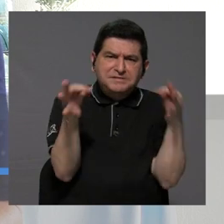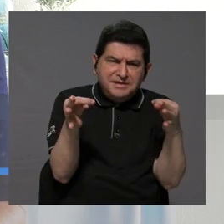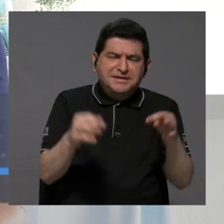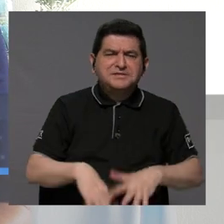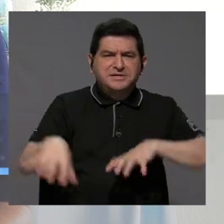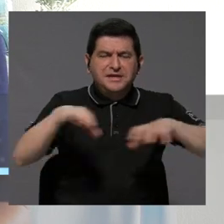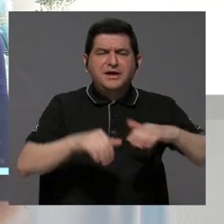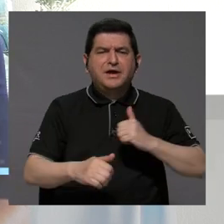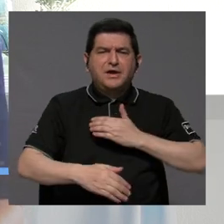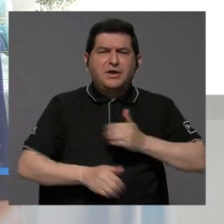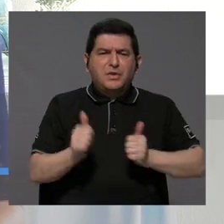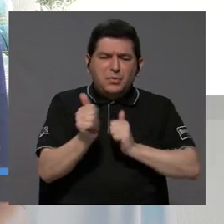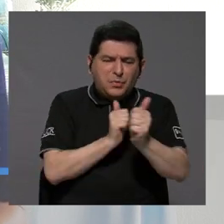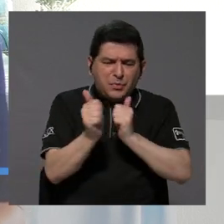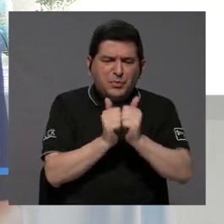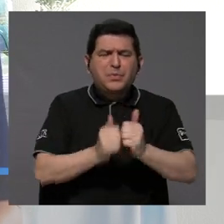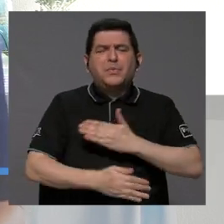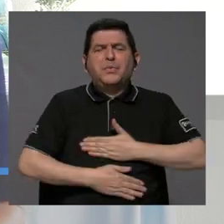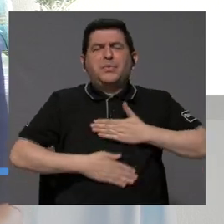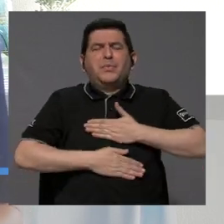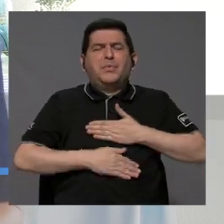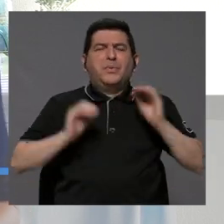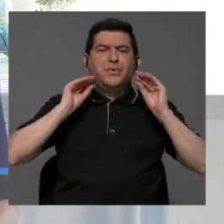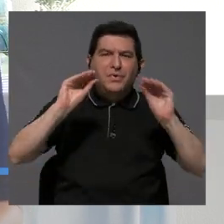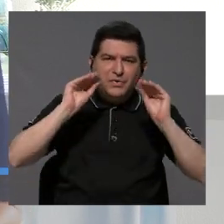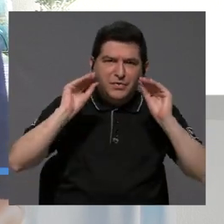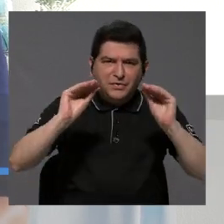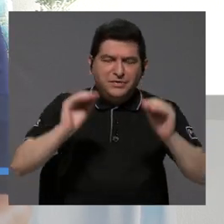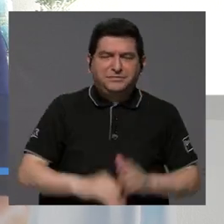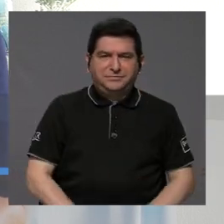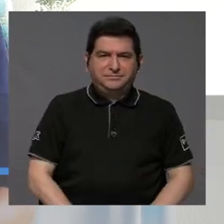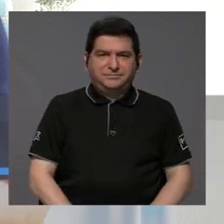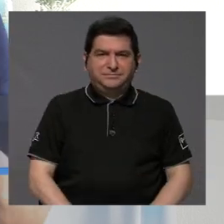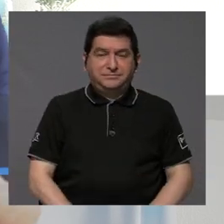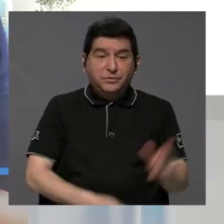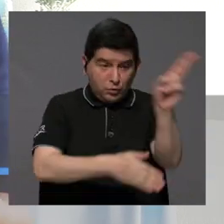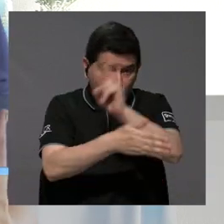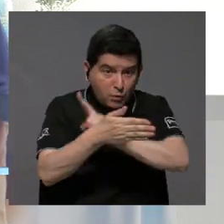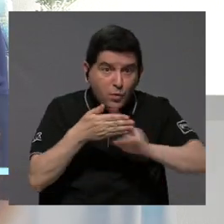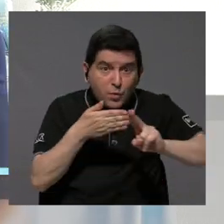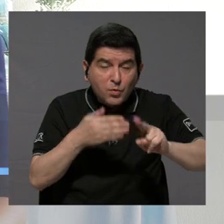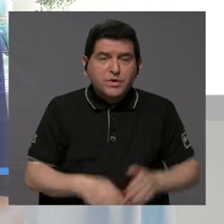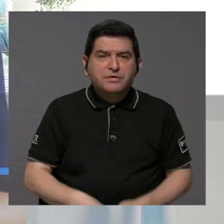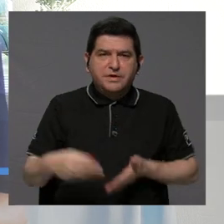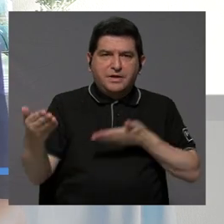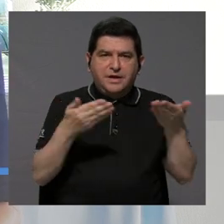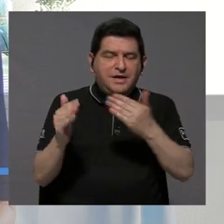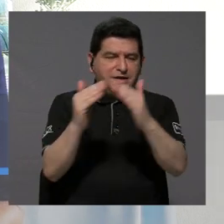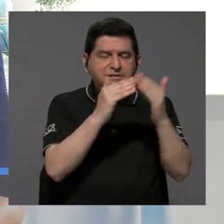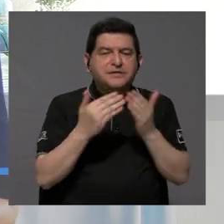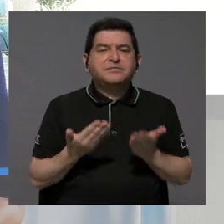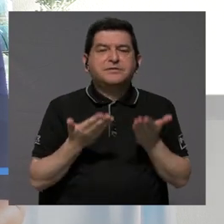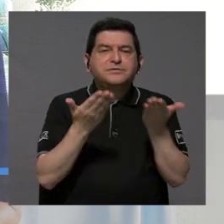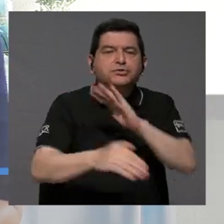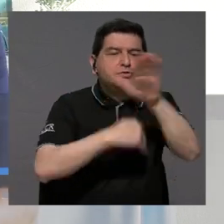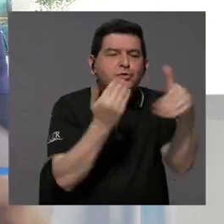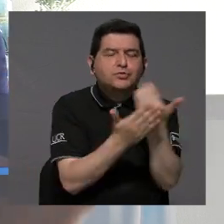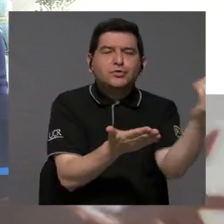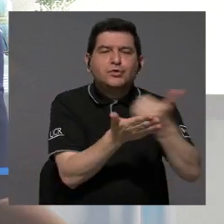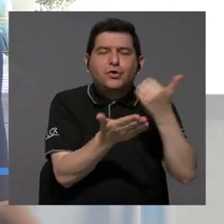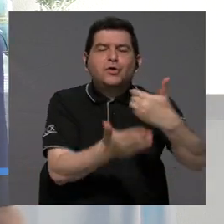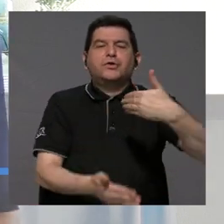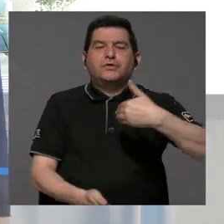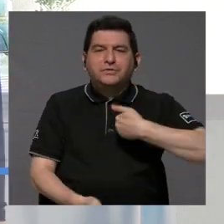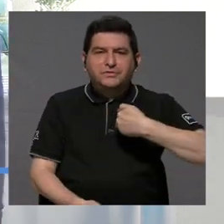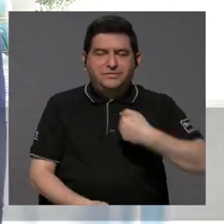talleres, actividades deportivas, recreativas, educativas, donde la universidad pone al servicio a las comunidades todos